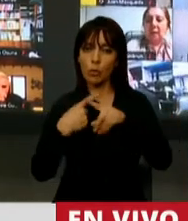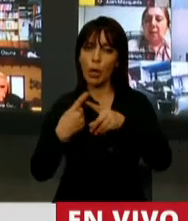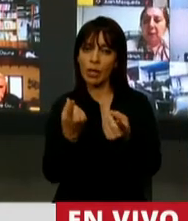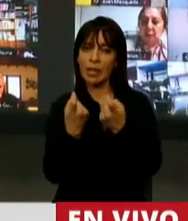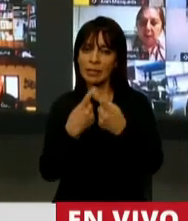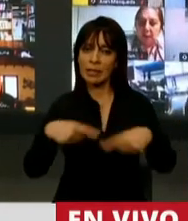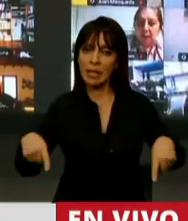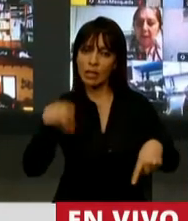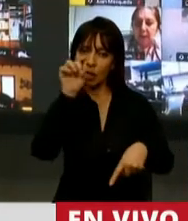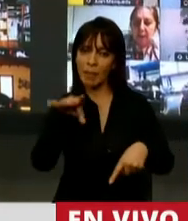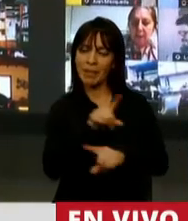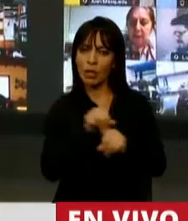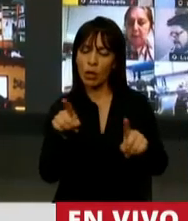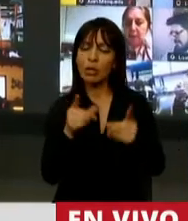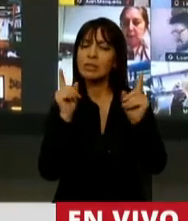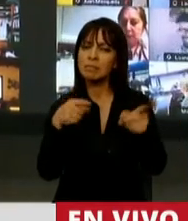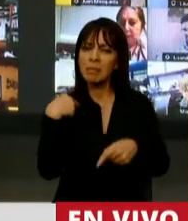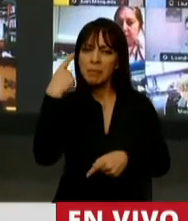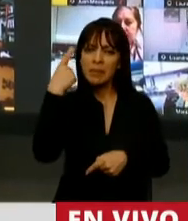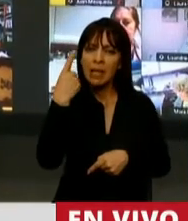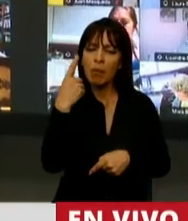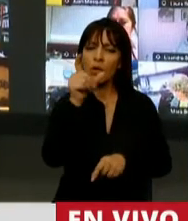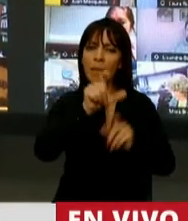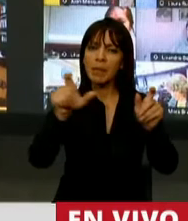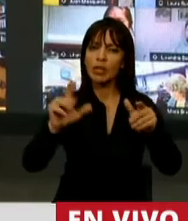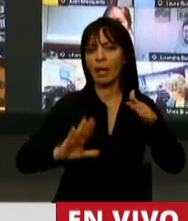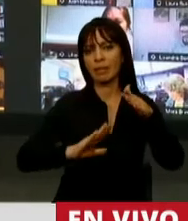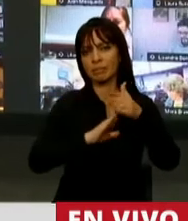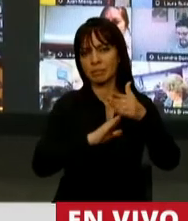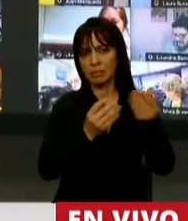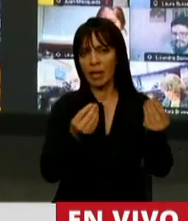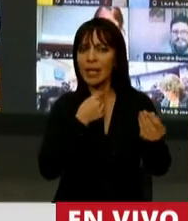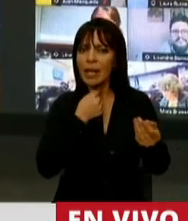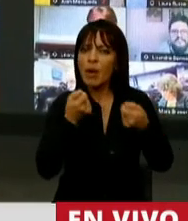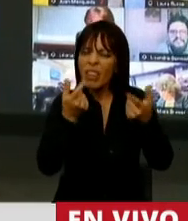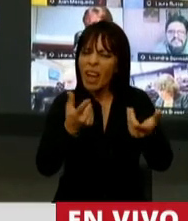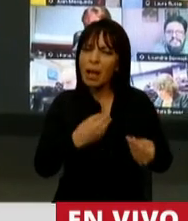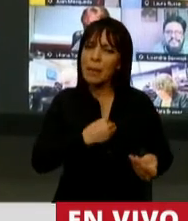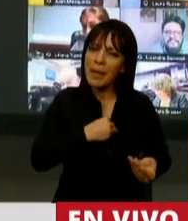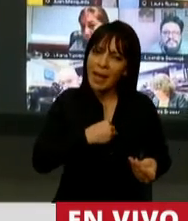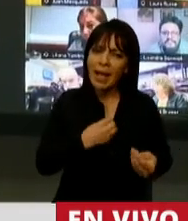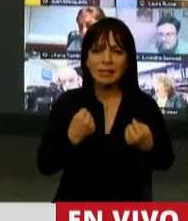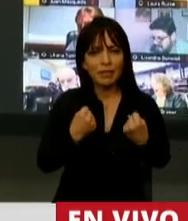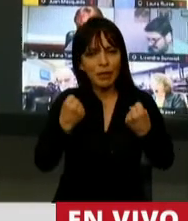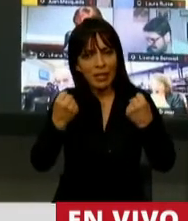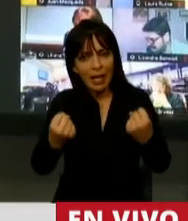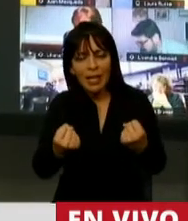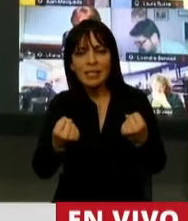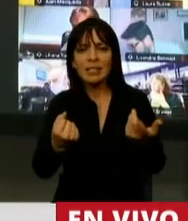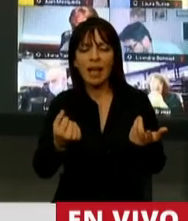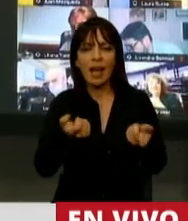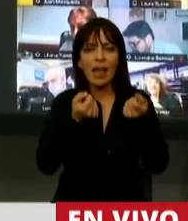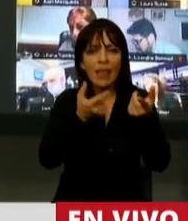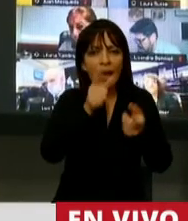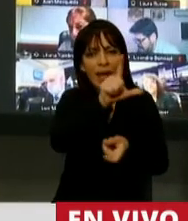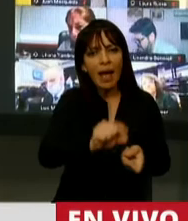tenemos, sino consideramos que los dirigentes queremos aportar esperanza, fortaleza, queremos darle